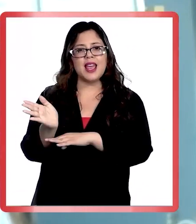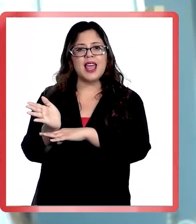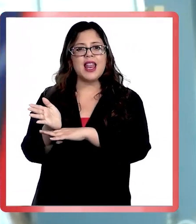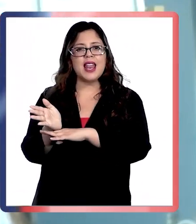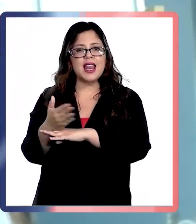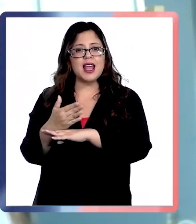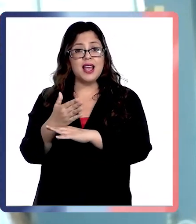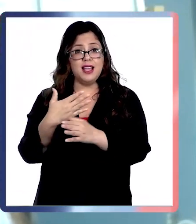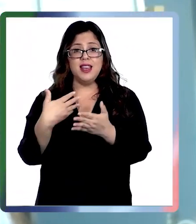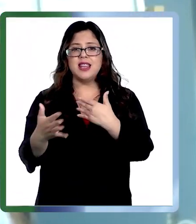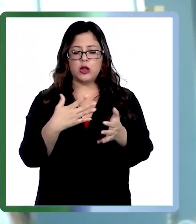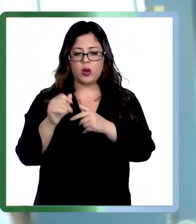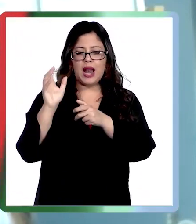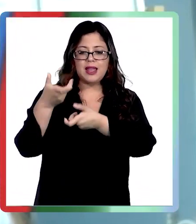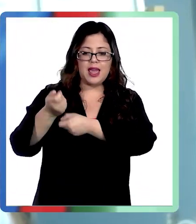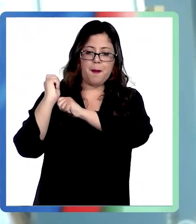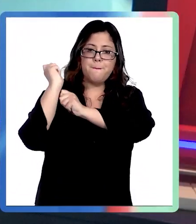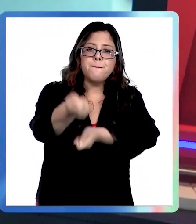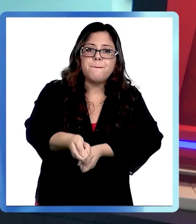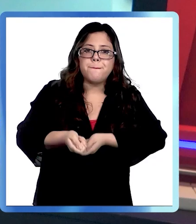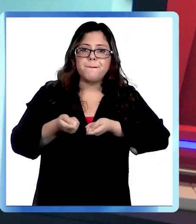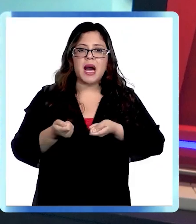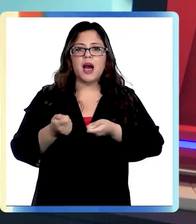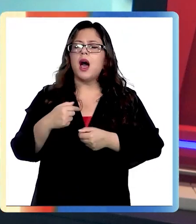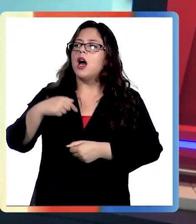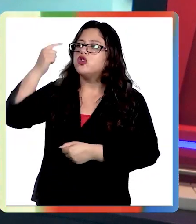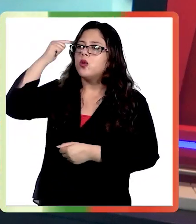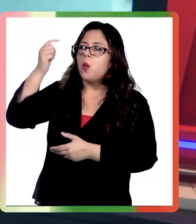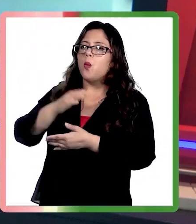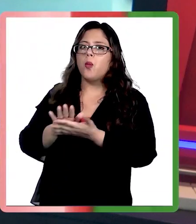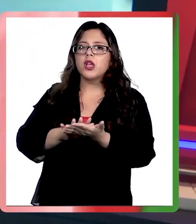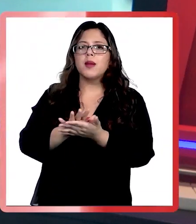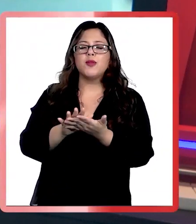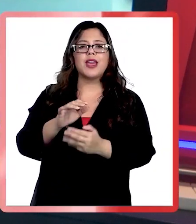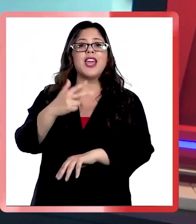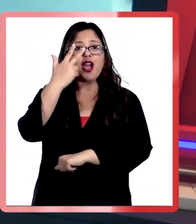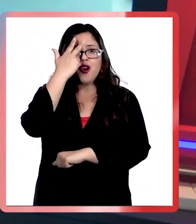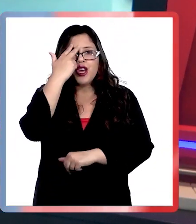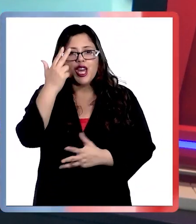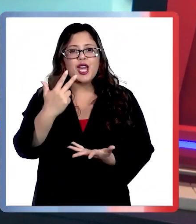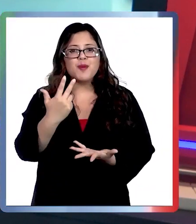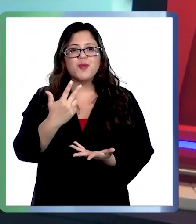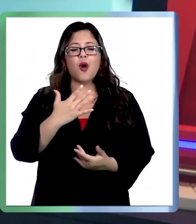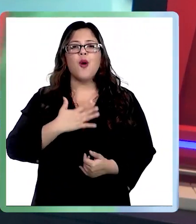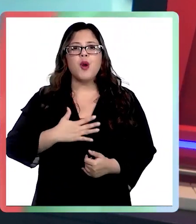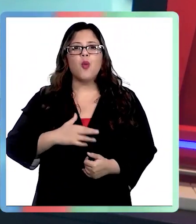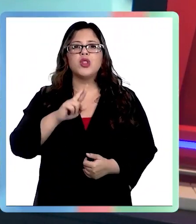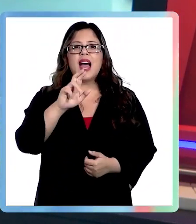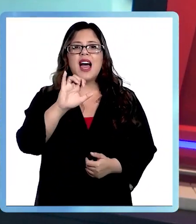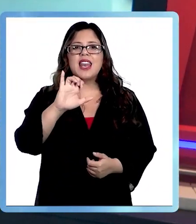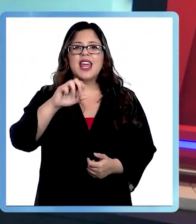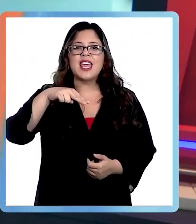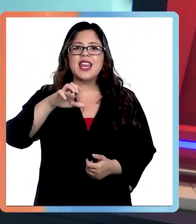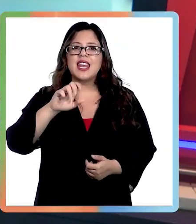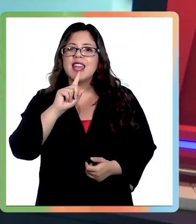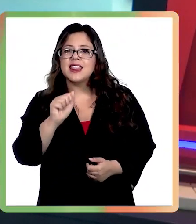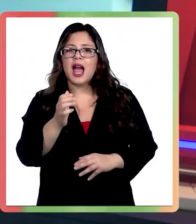es algo bueno para consumir. Pero estoy pensando, por ejemplo, en la zona de Coquimbo. Les gusta la reineta muchísimo.